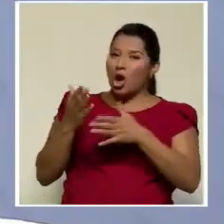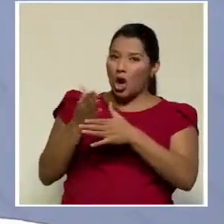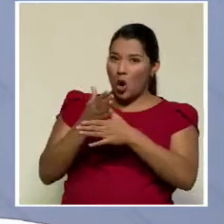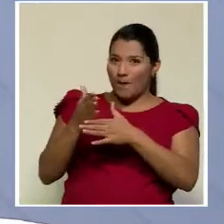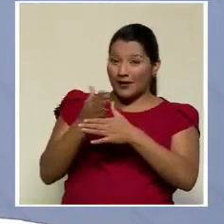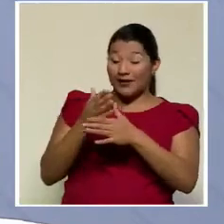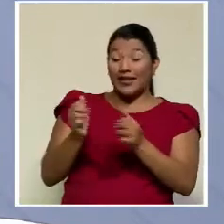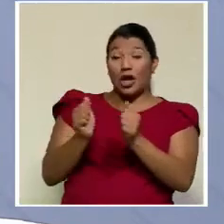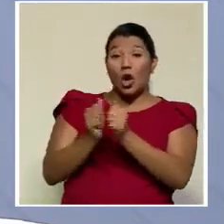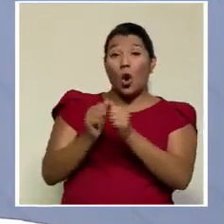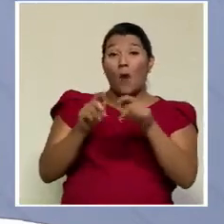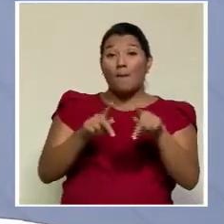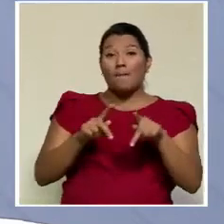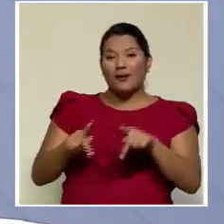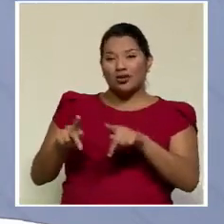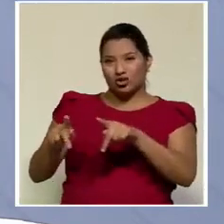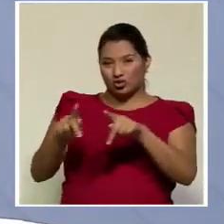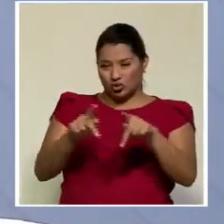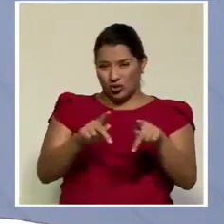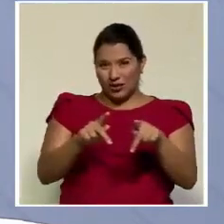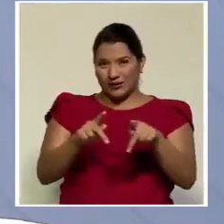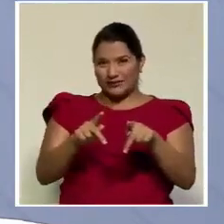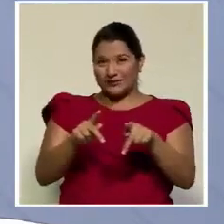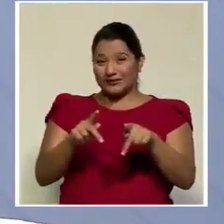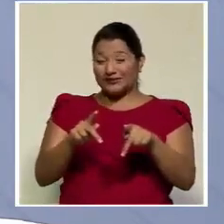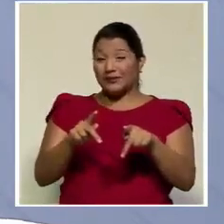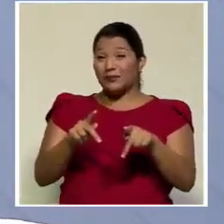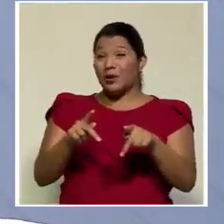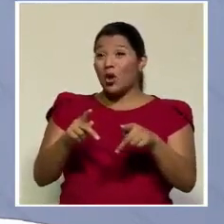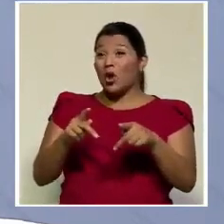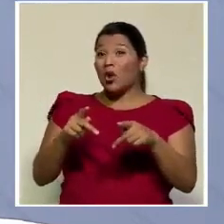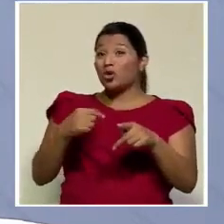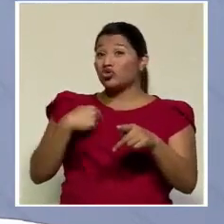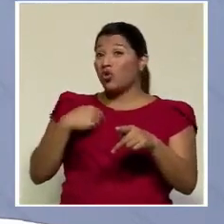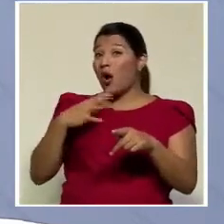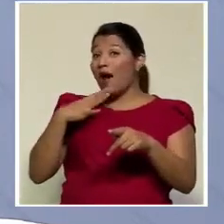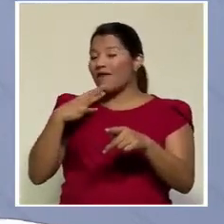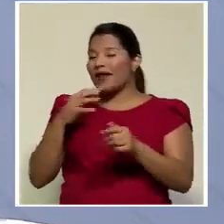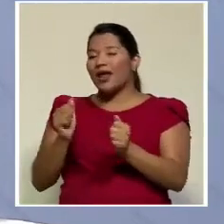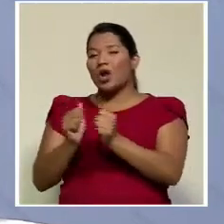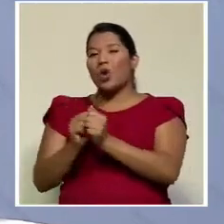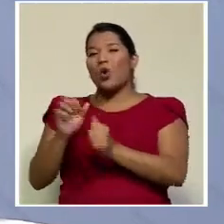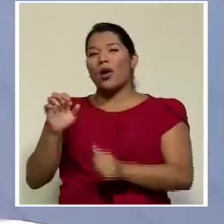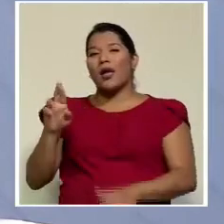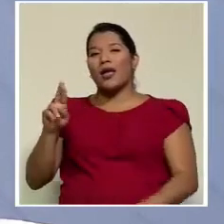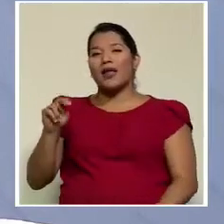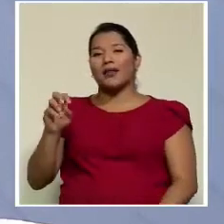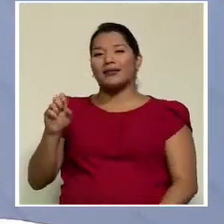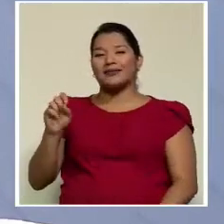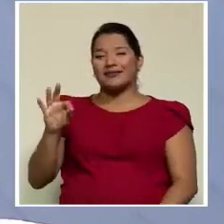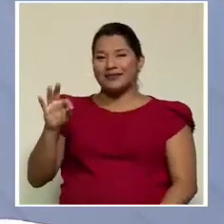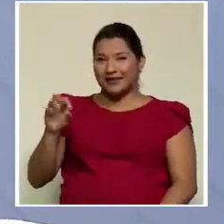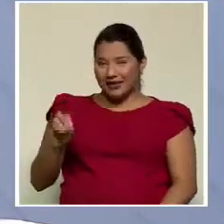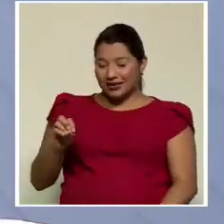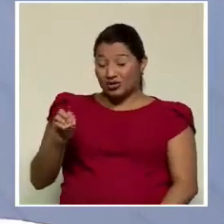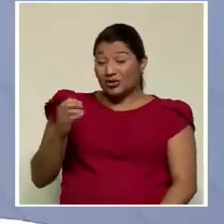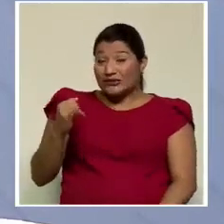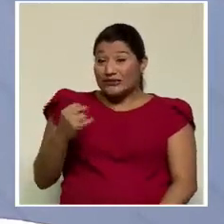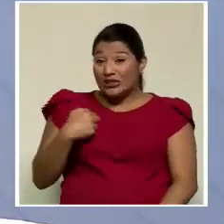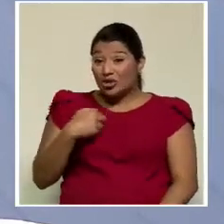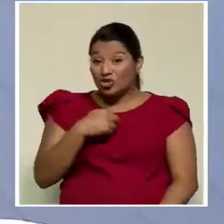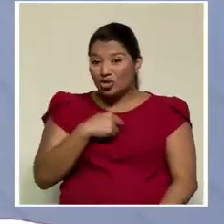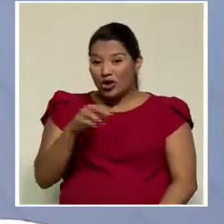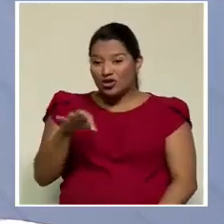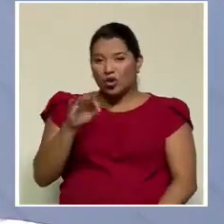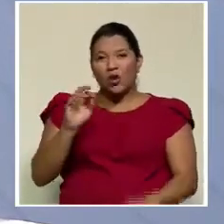televidentes lo que hablábamos, Ernesto y yo, fuera de cámaras. Si tuviéramos que titularlo en un periódico, sería